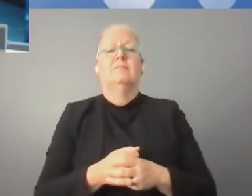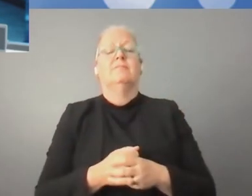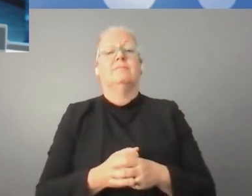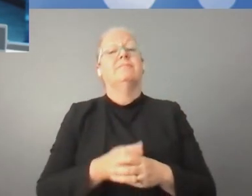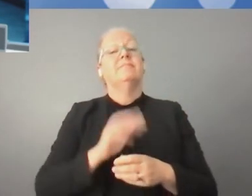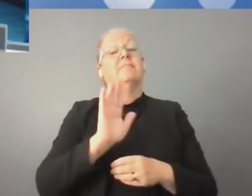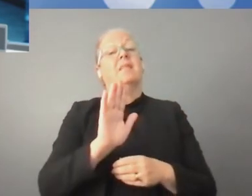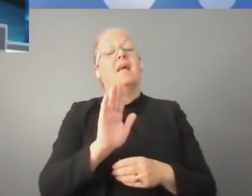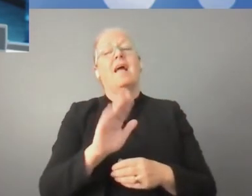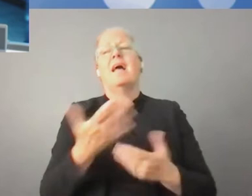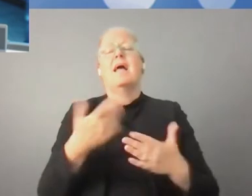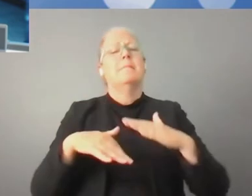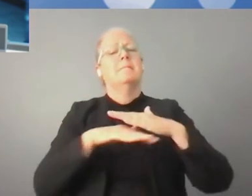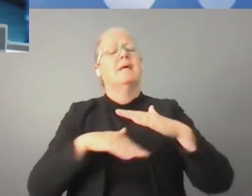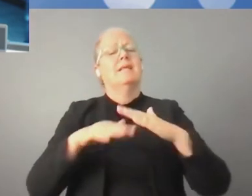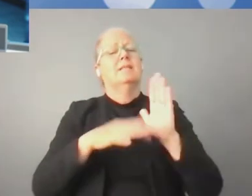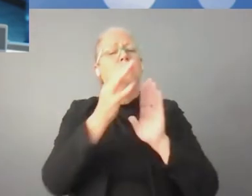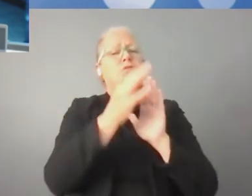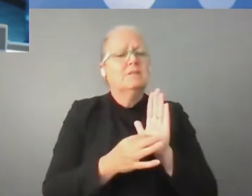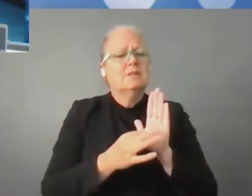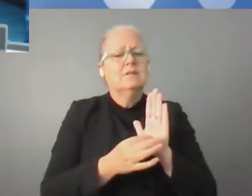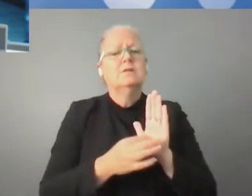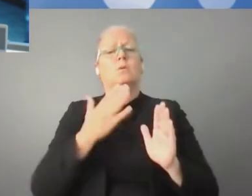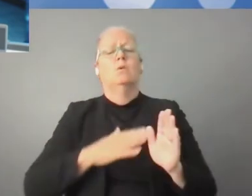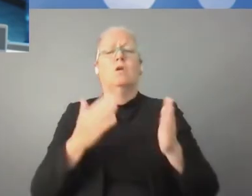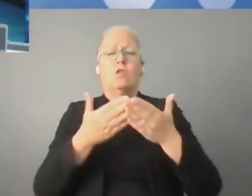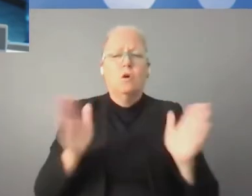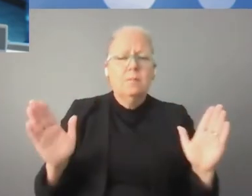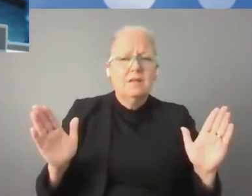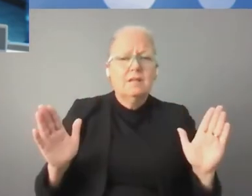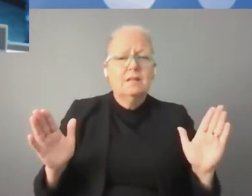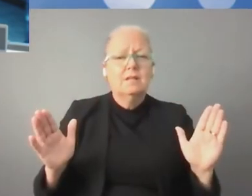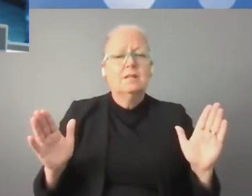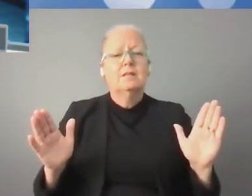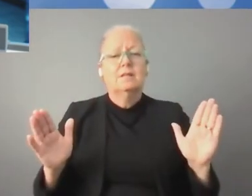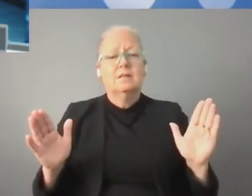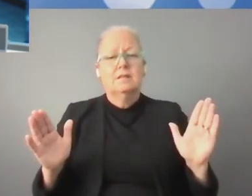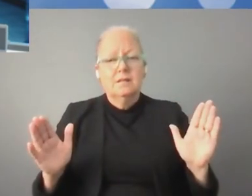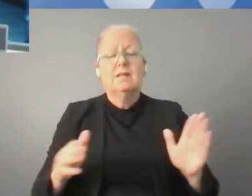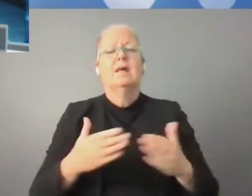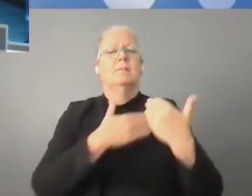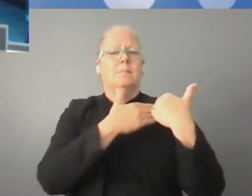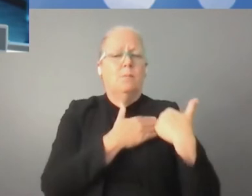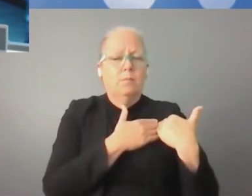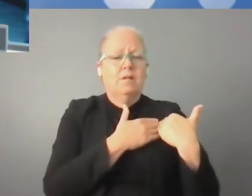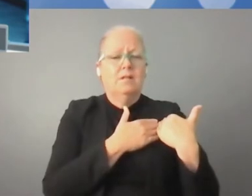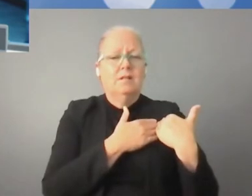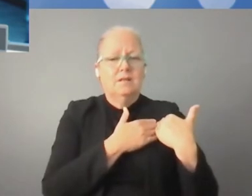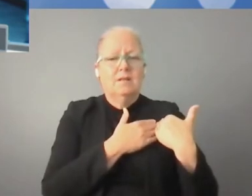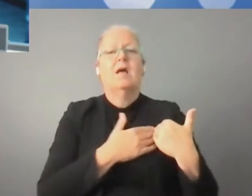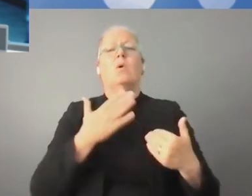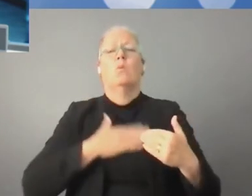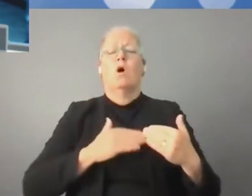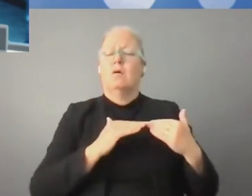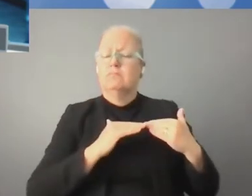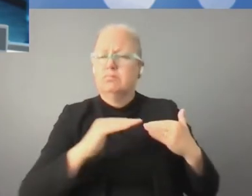Es un código que ha sido adoptado por fundaciones, universidades y empresas. En el marco de este código se habla de